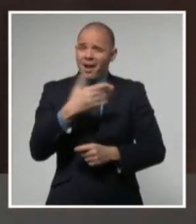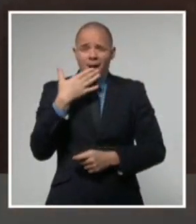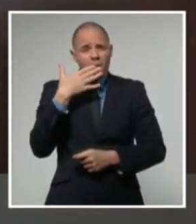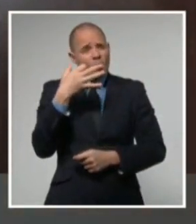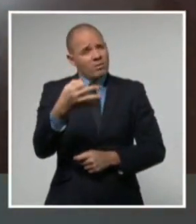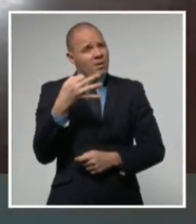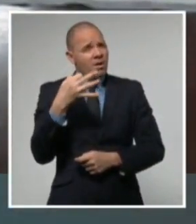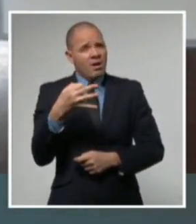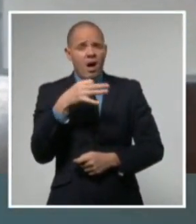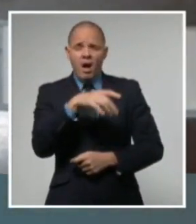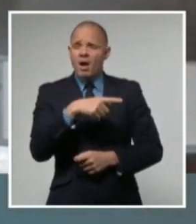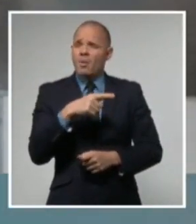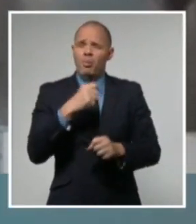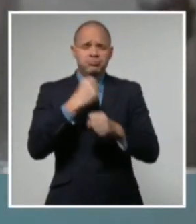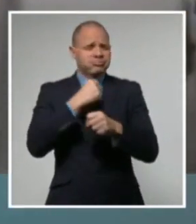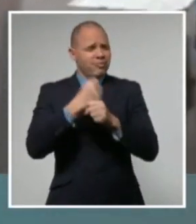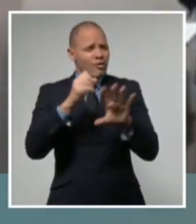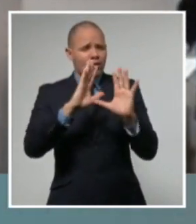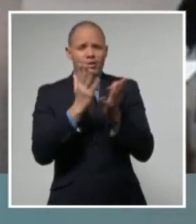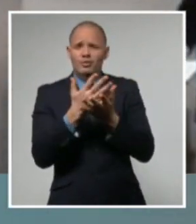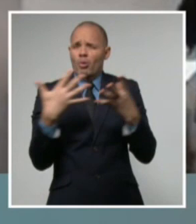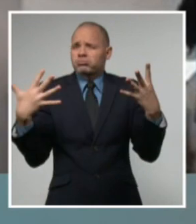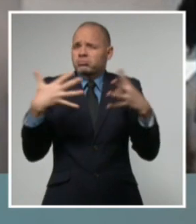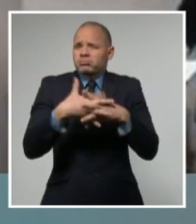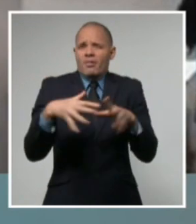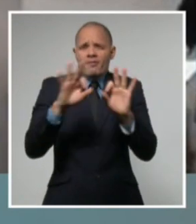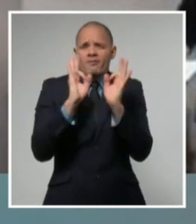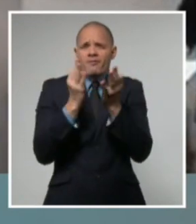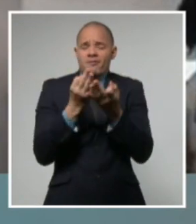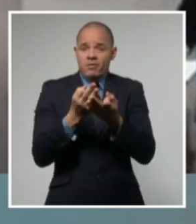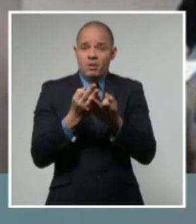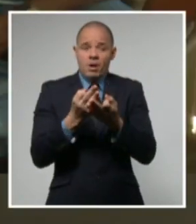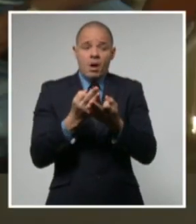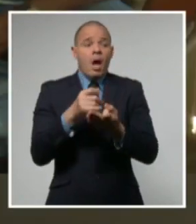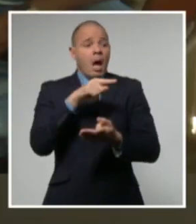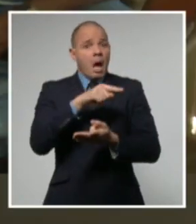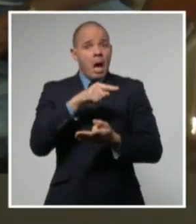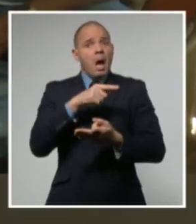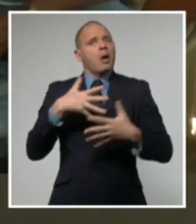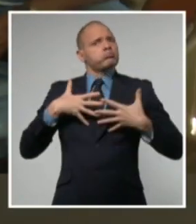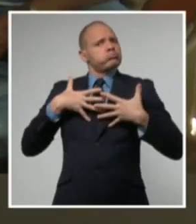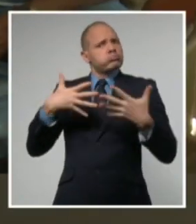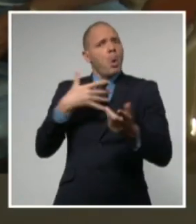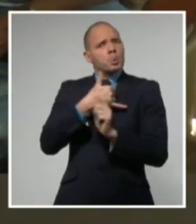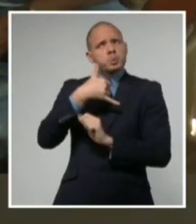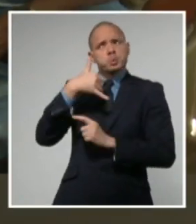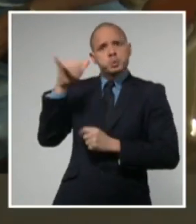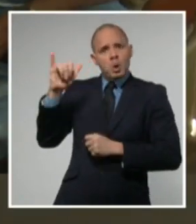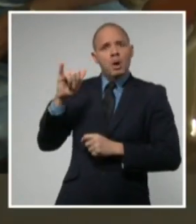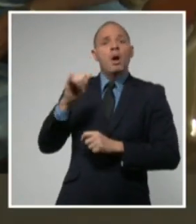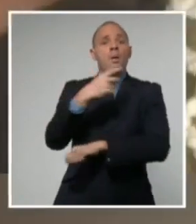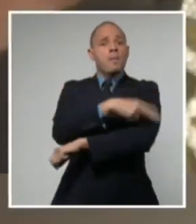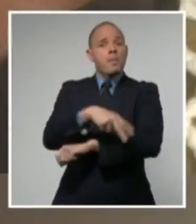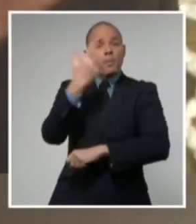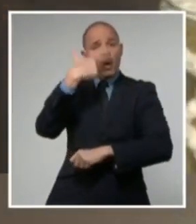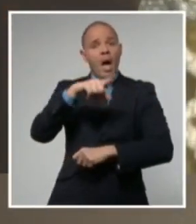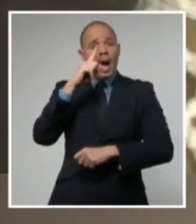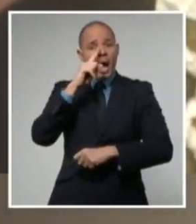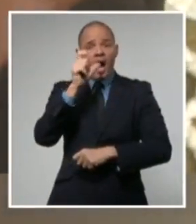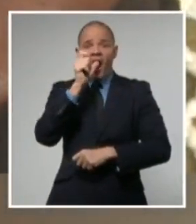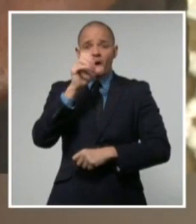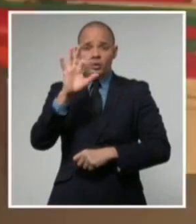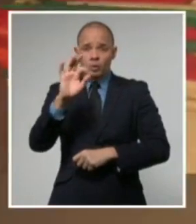La enfermera avileña Maribel Emil Méndez no tituló en brindar su ayuda solidaria en Andorra, razón por la cual familiares y vecinos